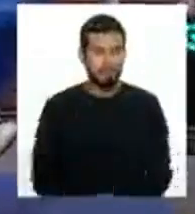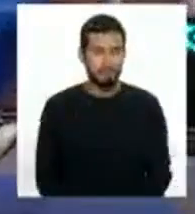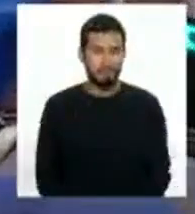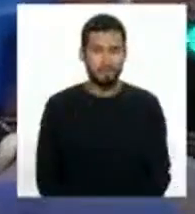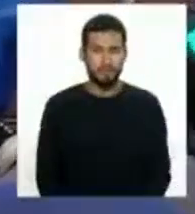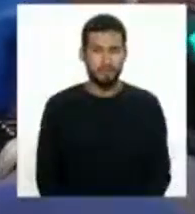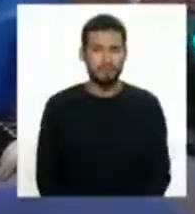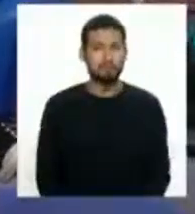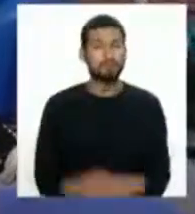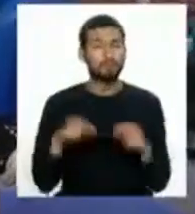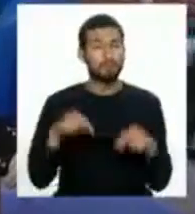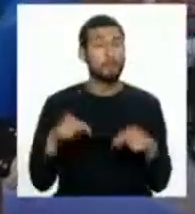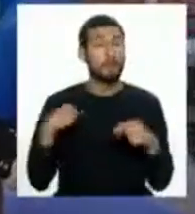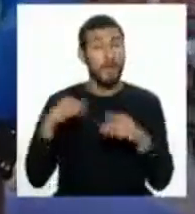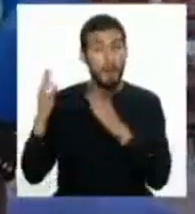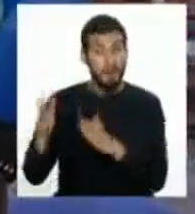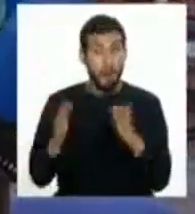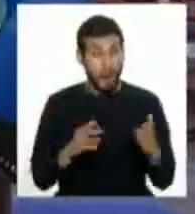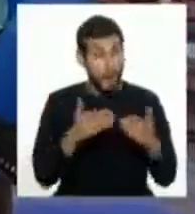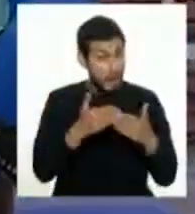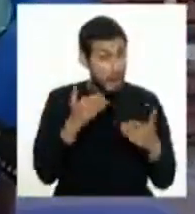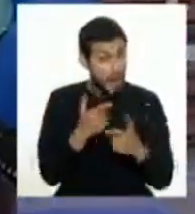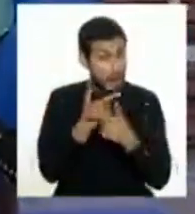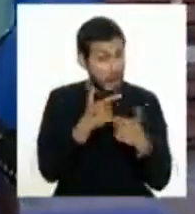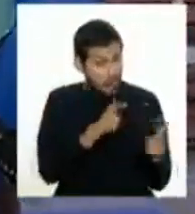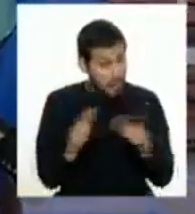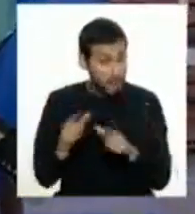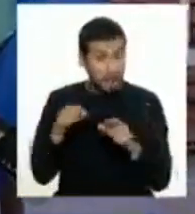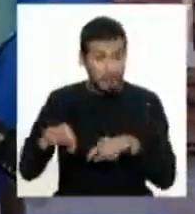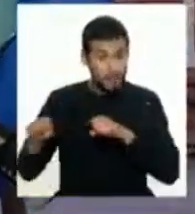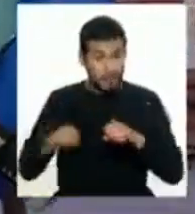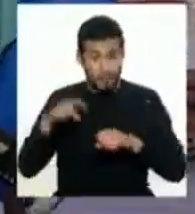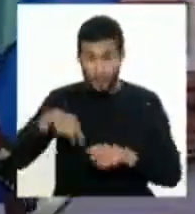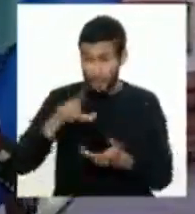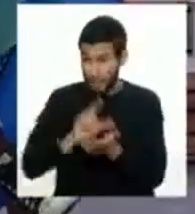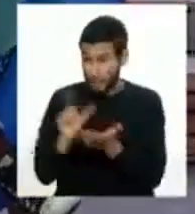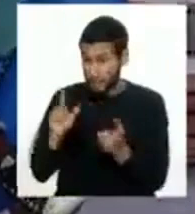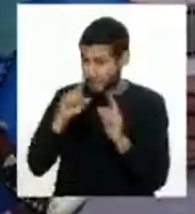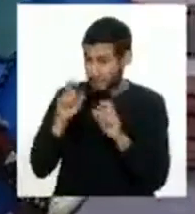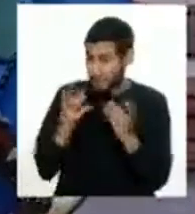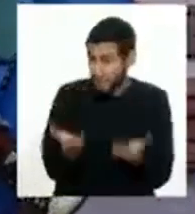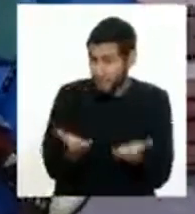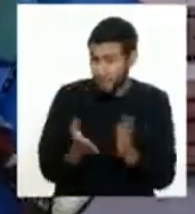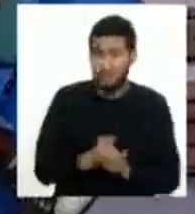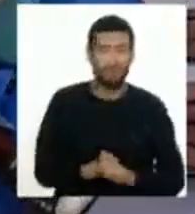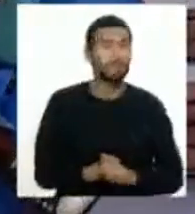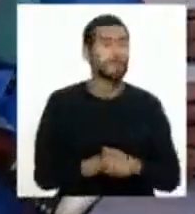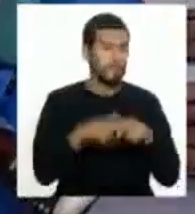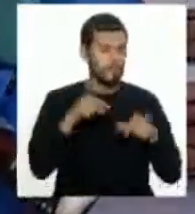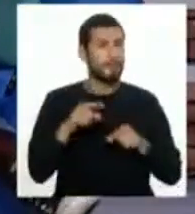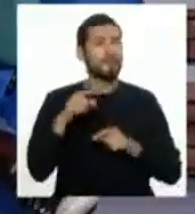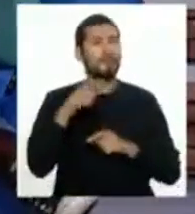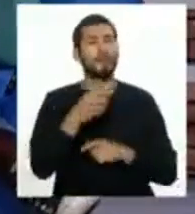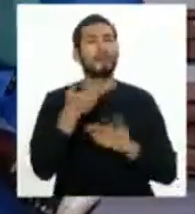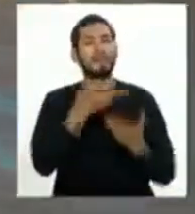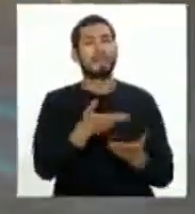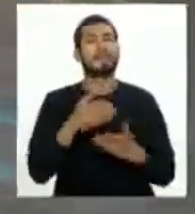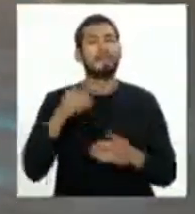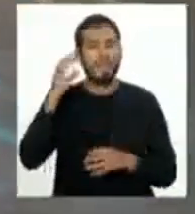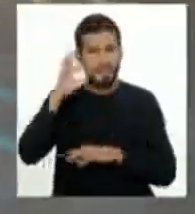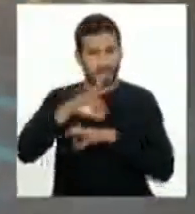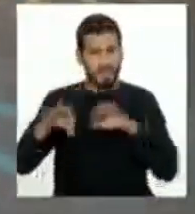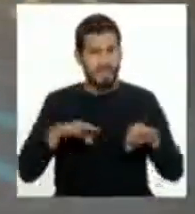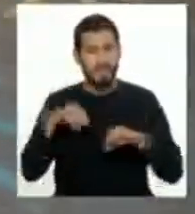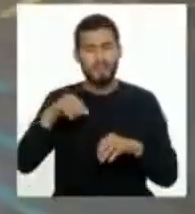Y es que estamos preparados para afrontar un sismo en Lima, Fátima. Bueno, vamos a conversar con el ingeniero César Torres, el